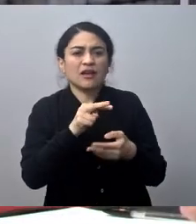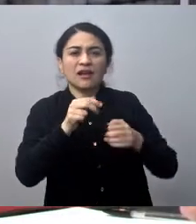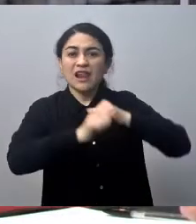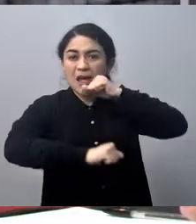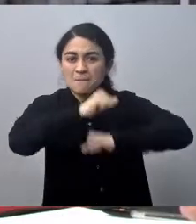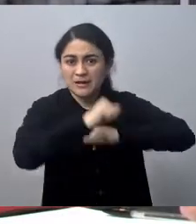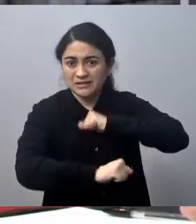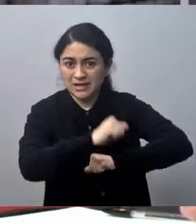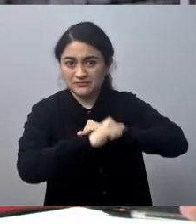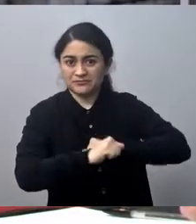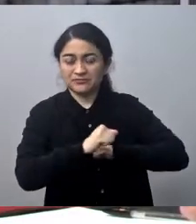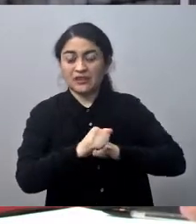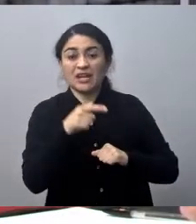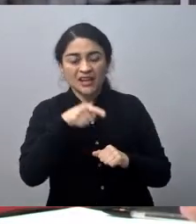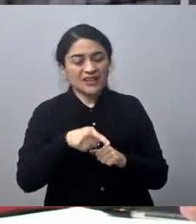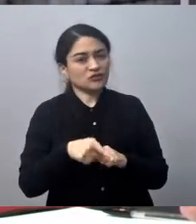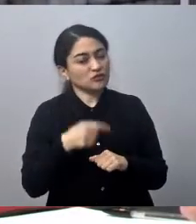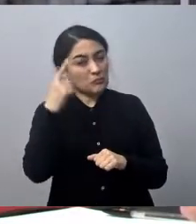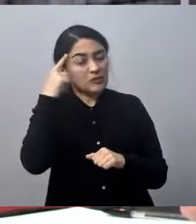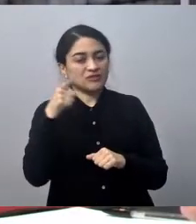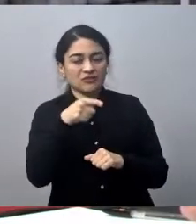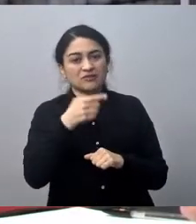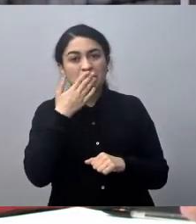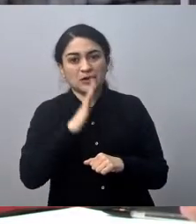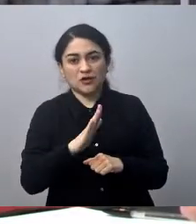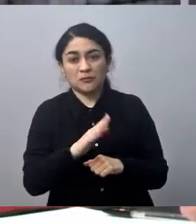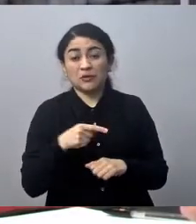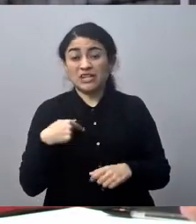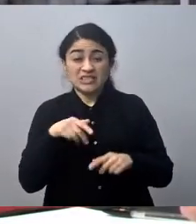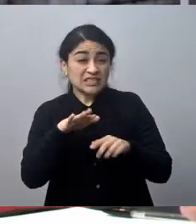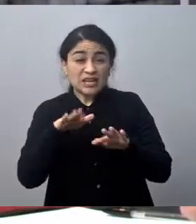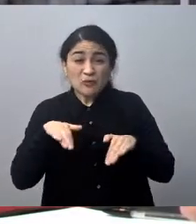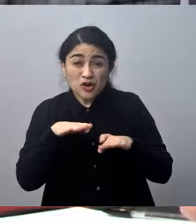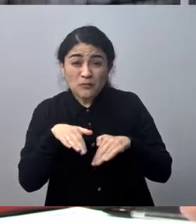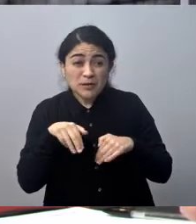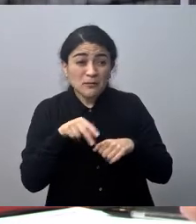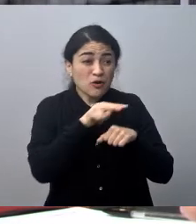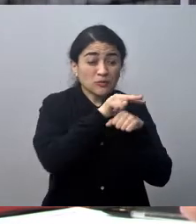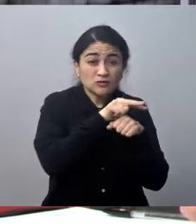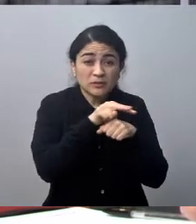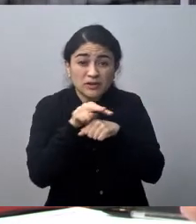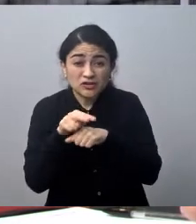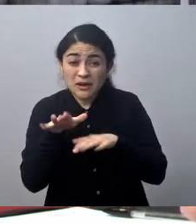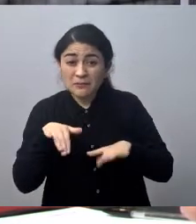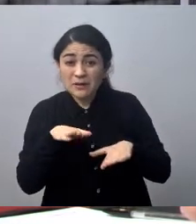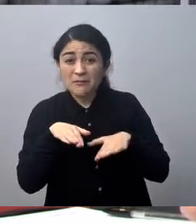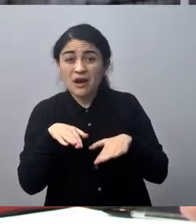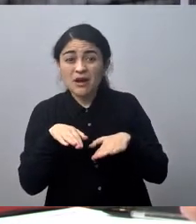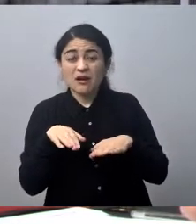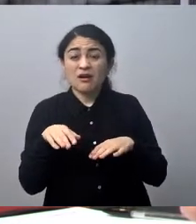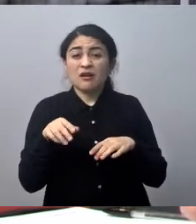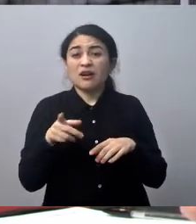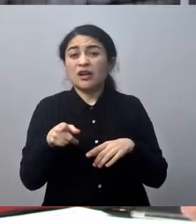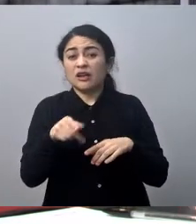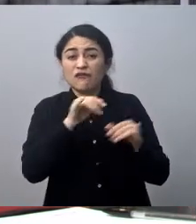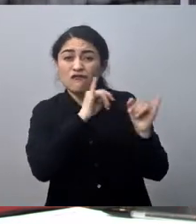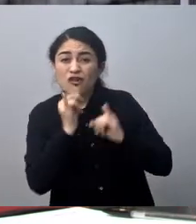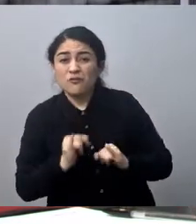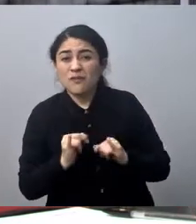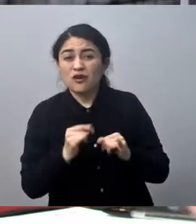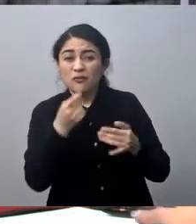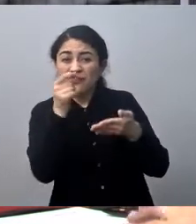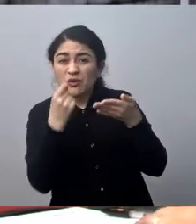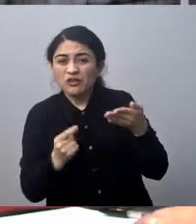que esa es la fórmula, porque si seguimos con el mismo sistema de medición, siempre vamos a estar en este riesgo de